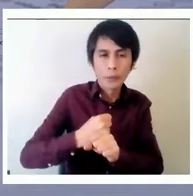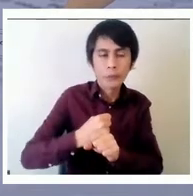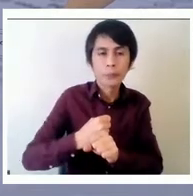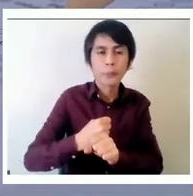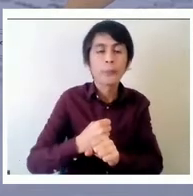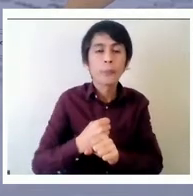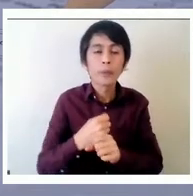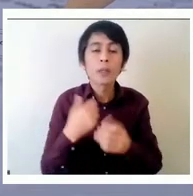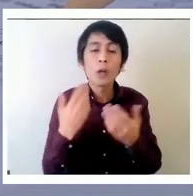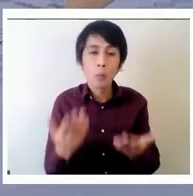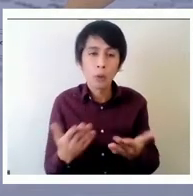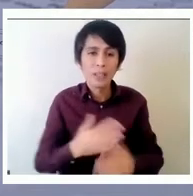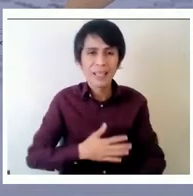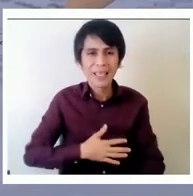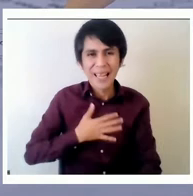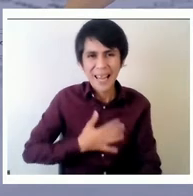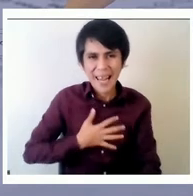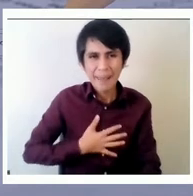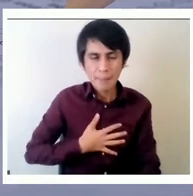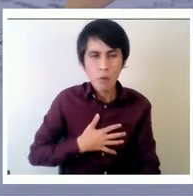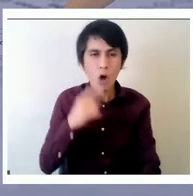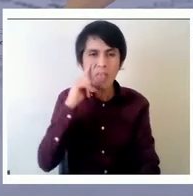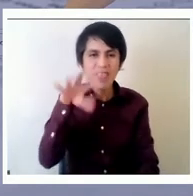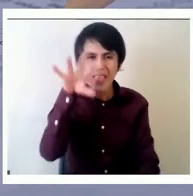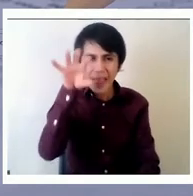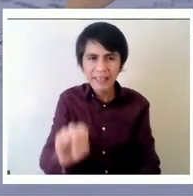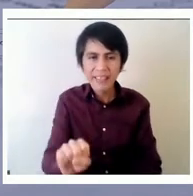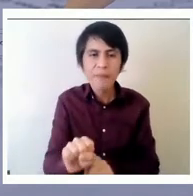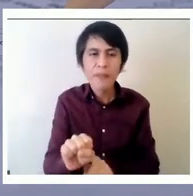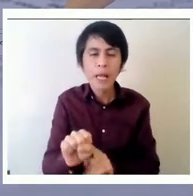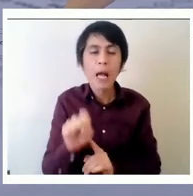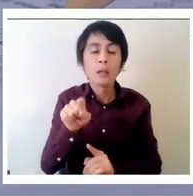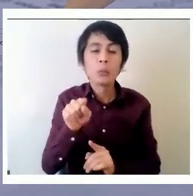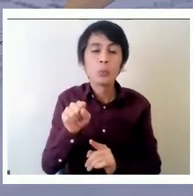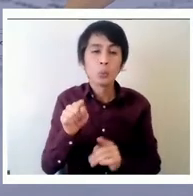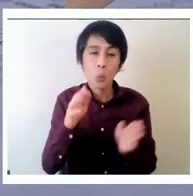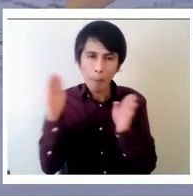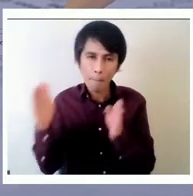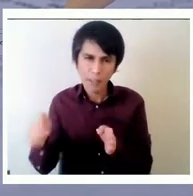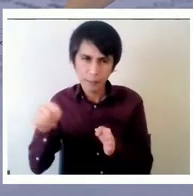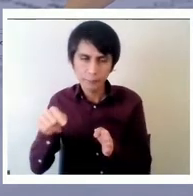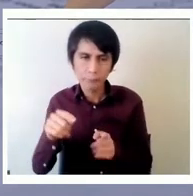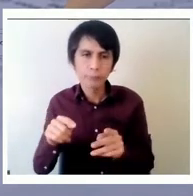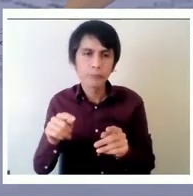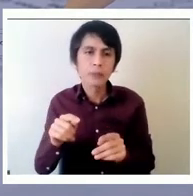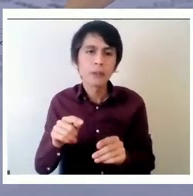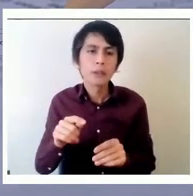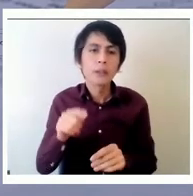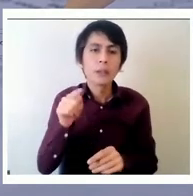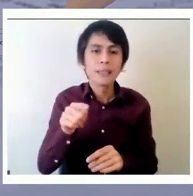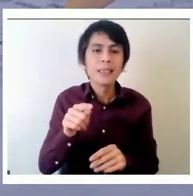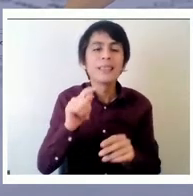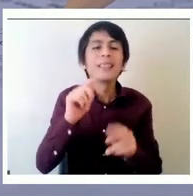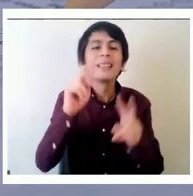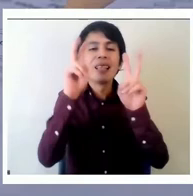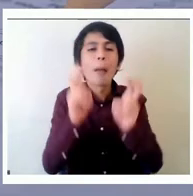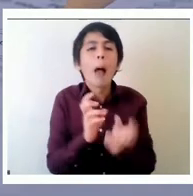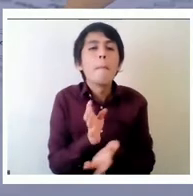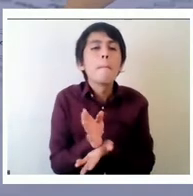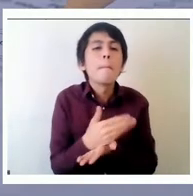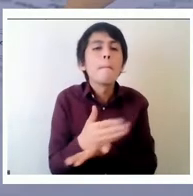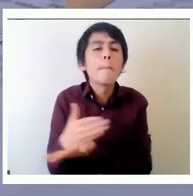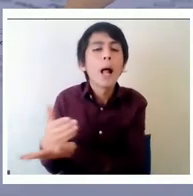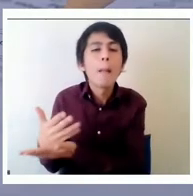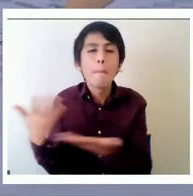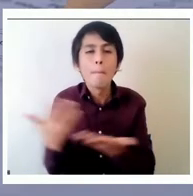identificar una parte que tiene tiene que ver con el e-learning y los planes para mejorar la calidad del acceso a